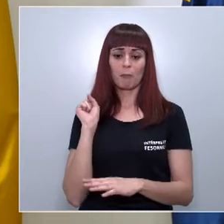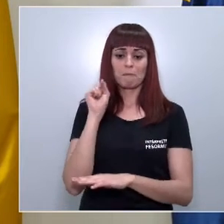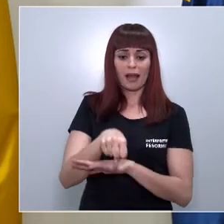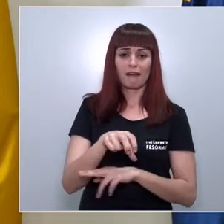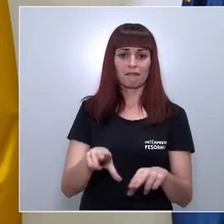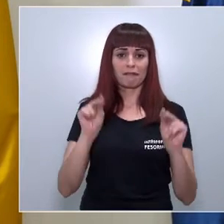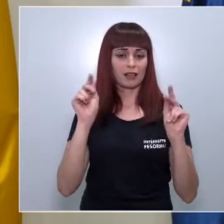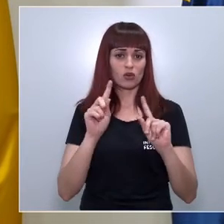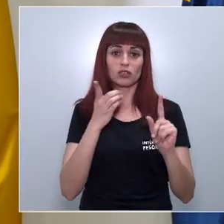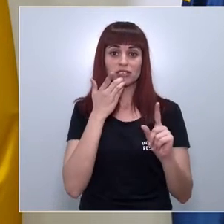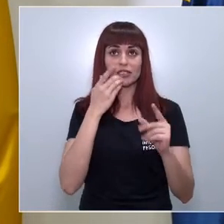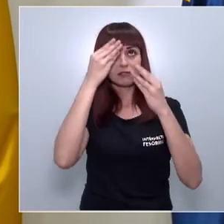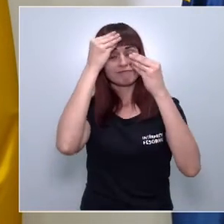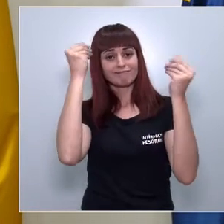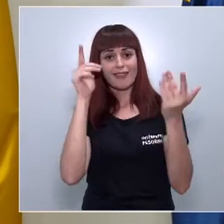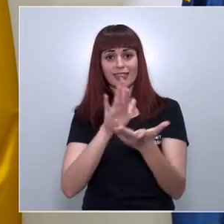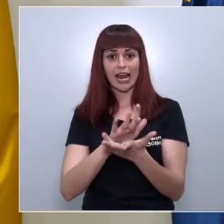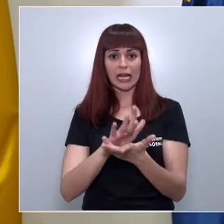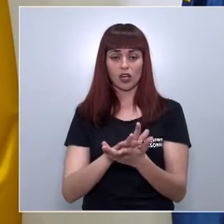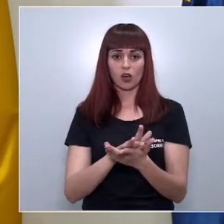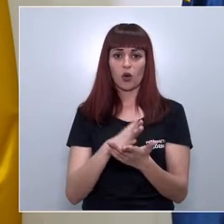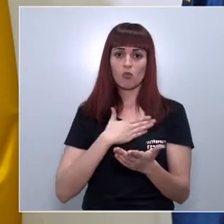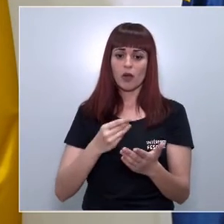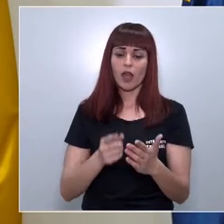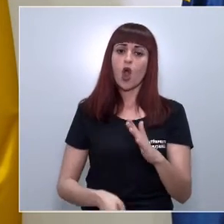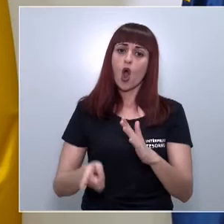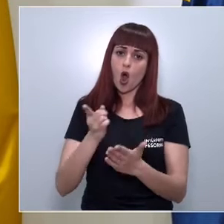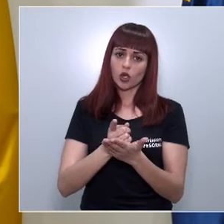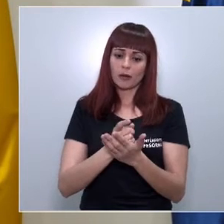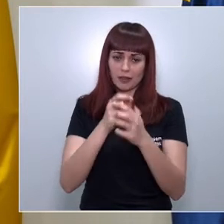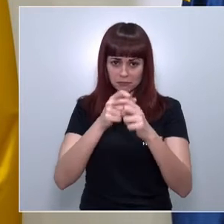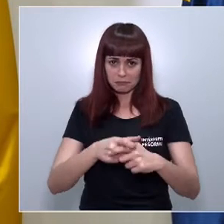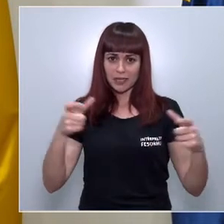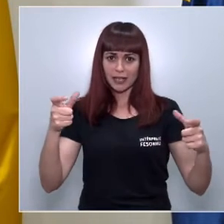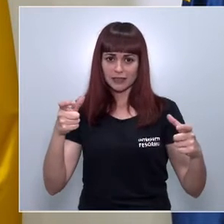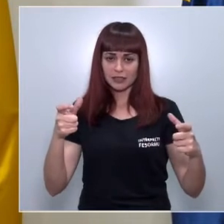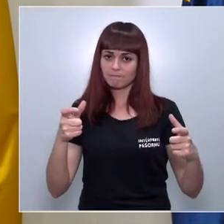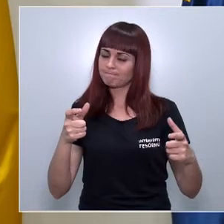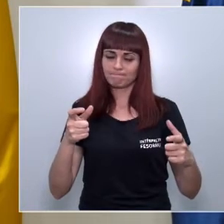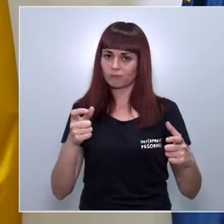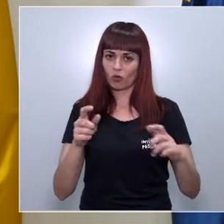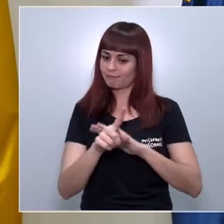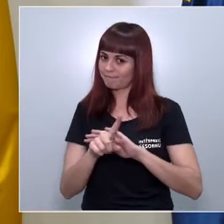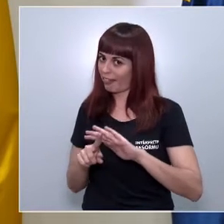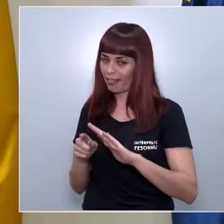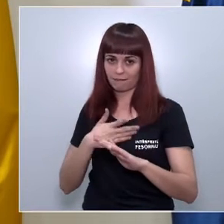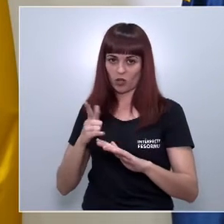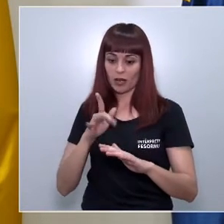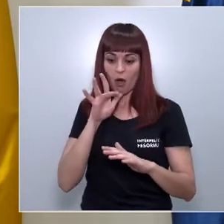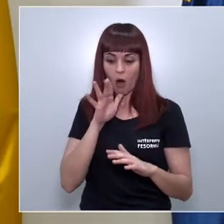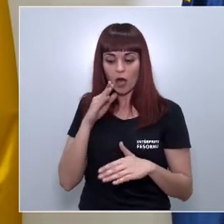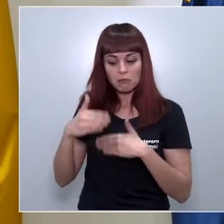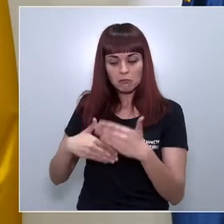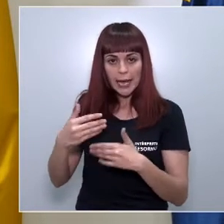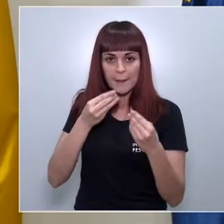Si nos descuidamos, si nos relajamos, podemos dar lugar a la aparición de un brote y necesitar dar un paso atrás. Lo hemos hecho bien hasta ahora